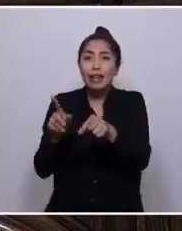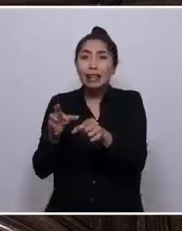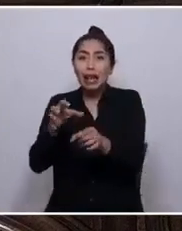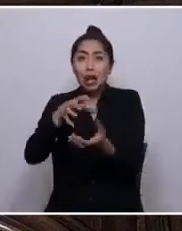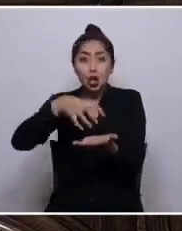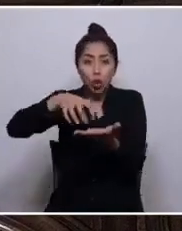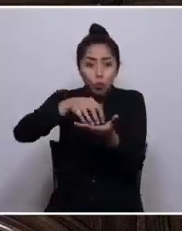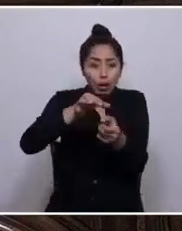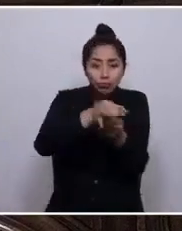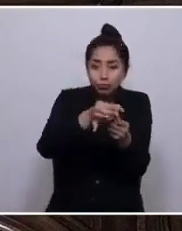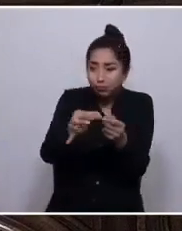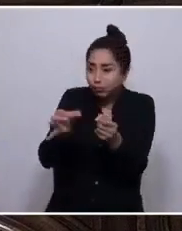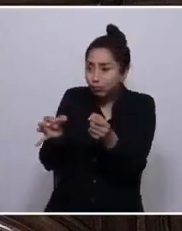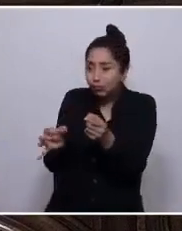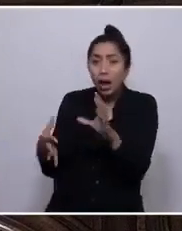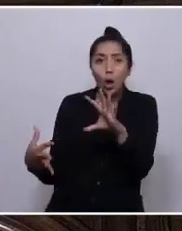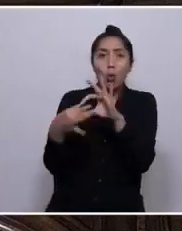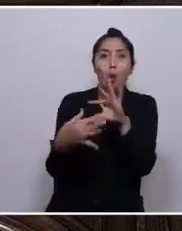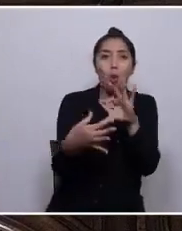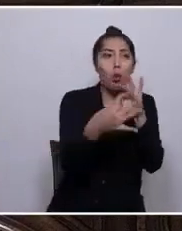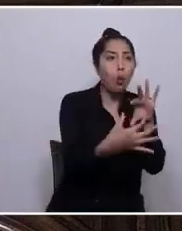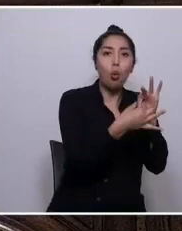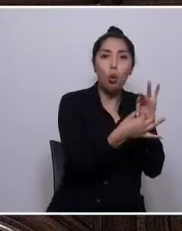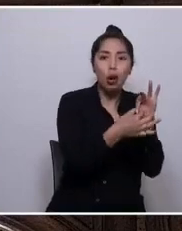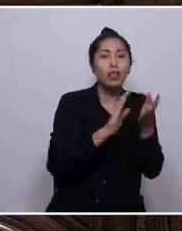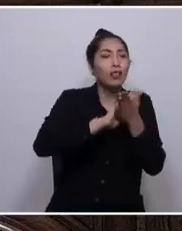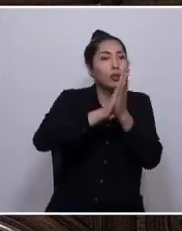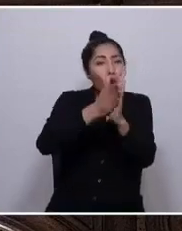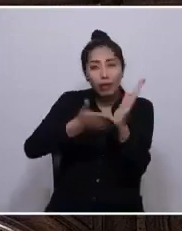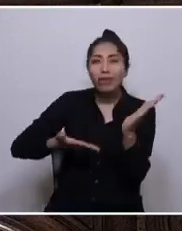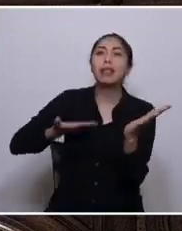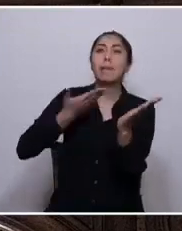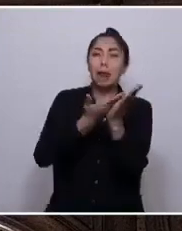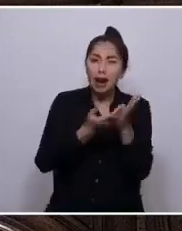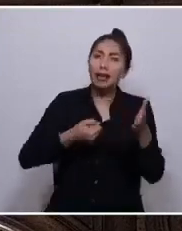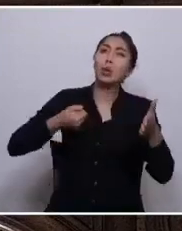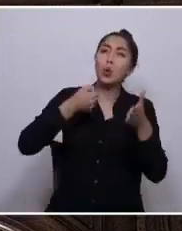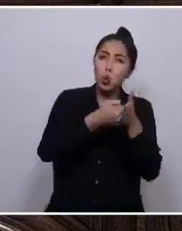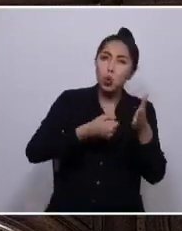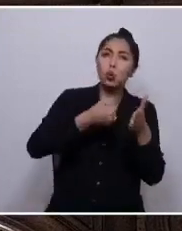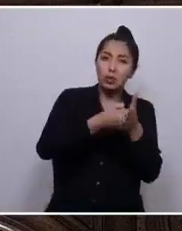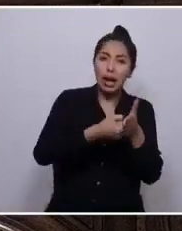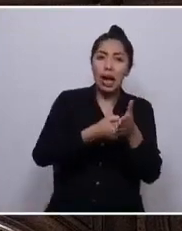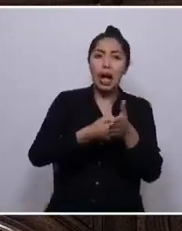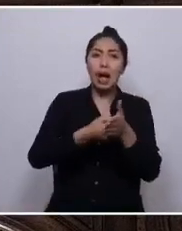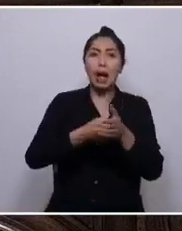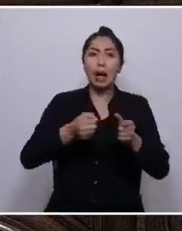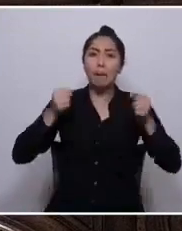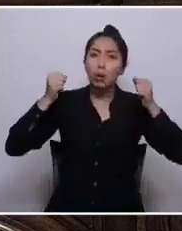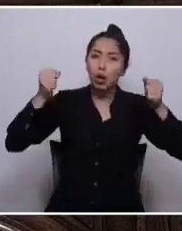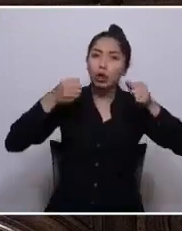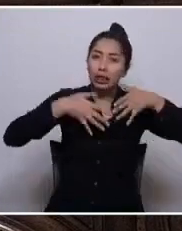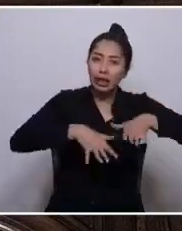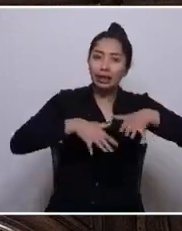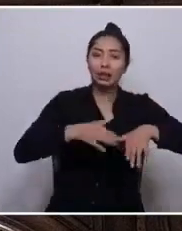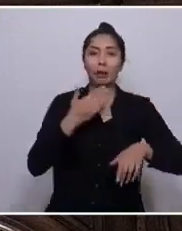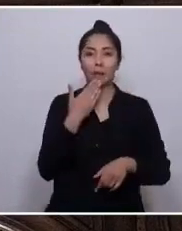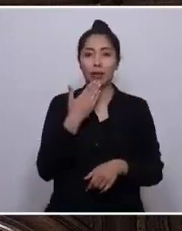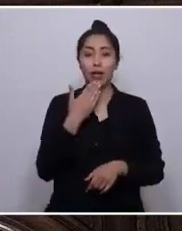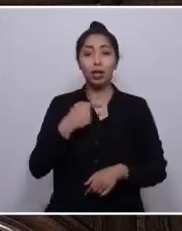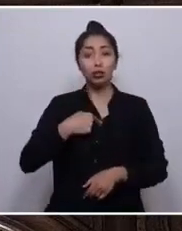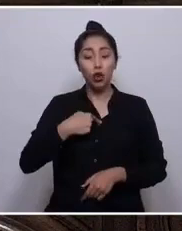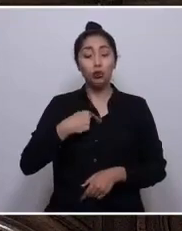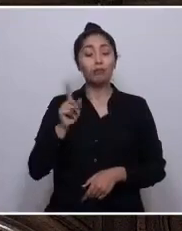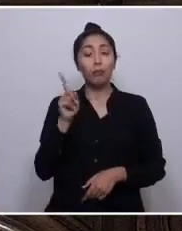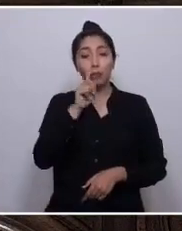provincias de nuestra región, uniendo nuestras demandas, luchas y protestas. Termino diciendo que me siento